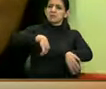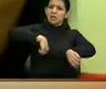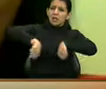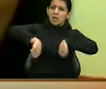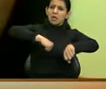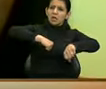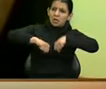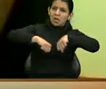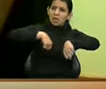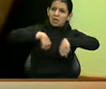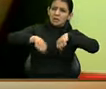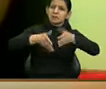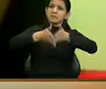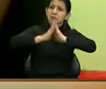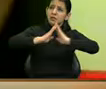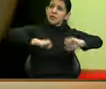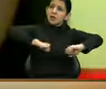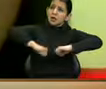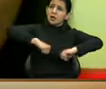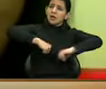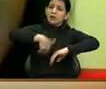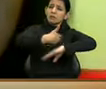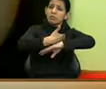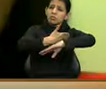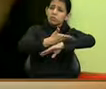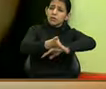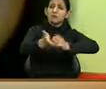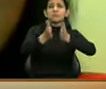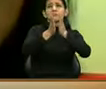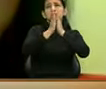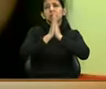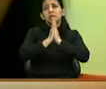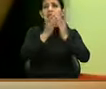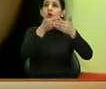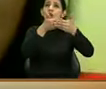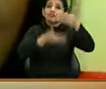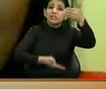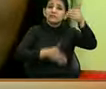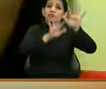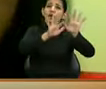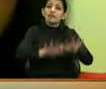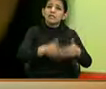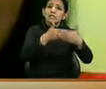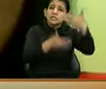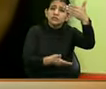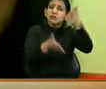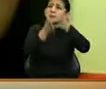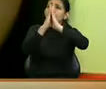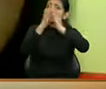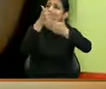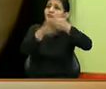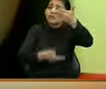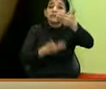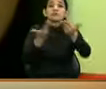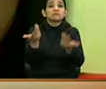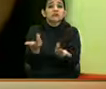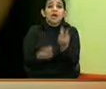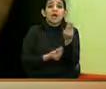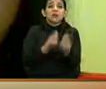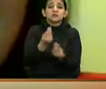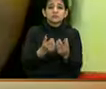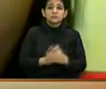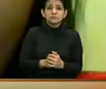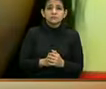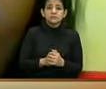engorroso, cuánta súplica de oficios y de oficios, y todo se lo convierte en el